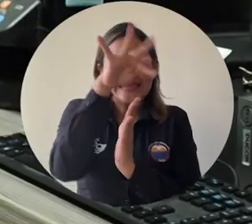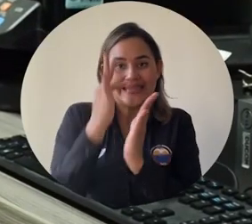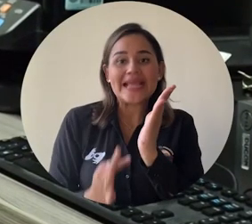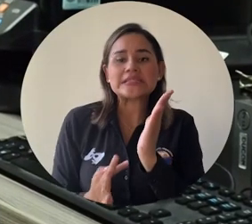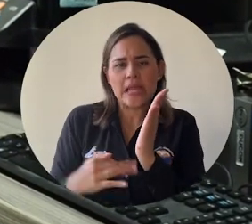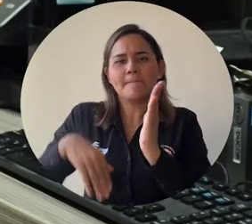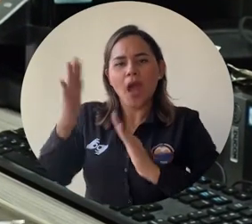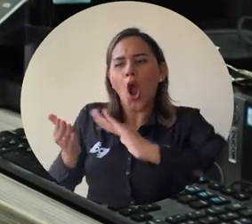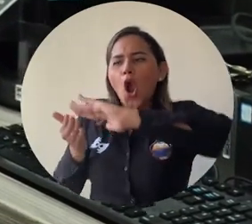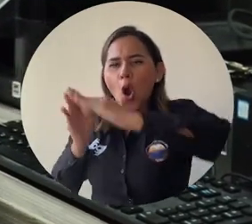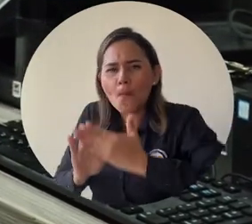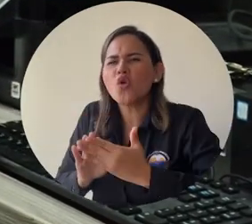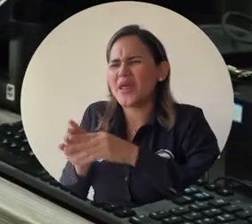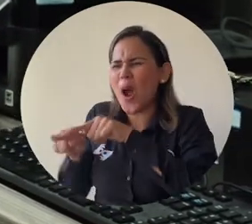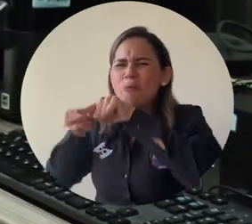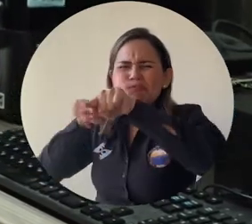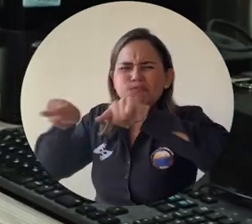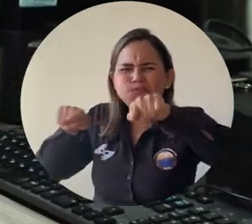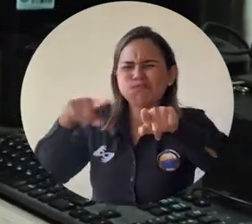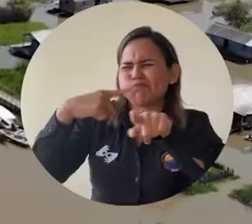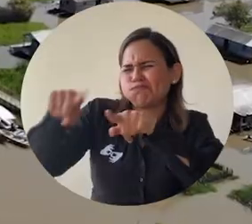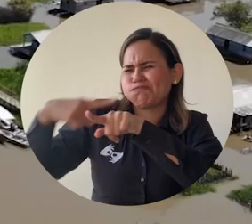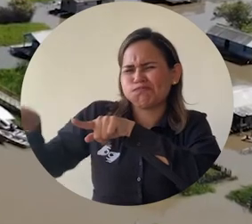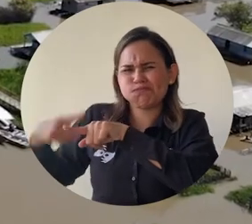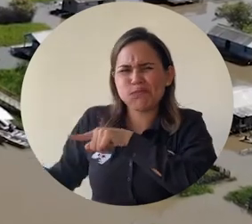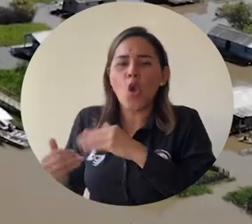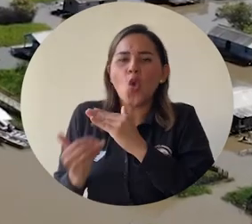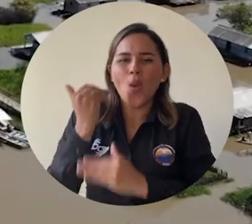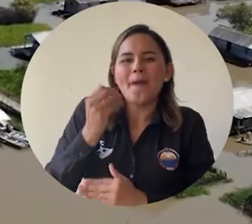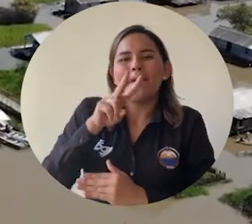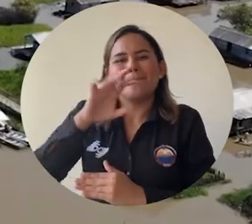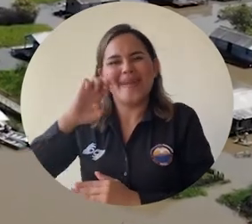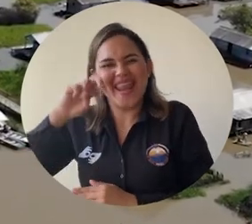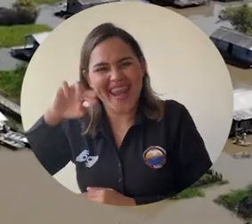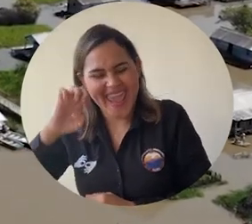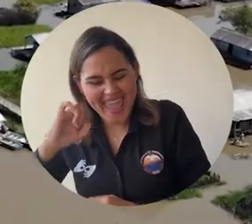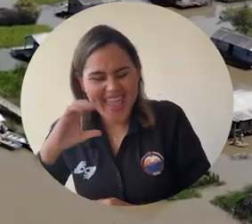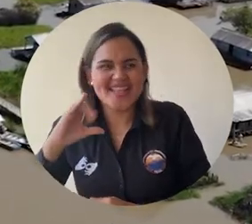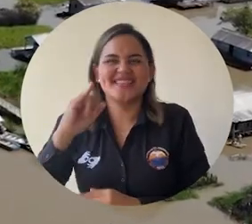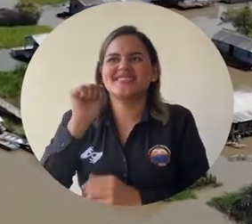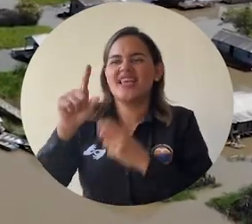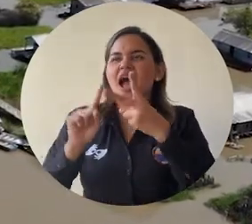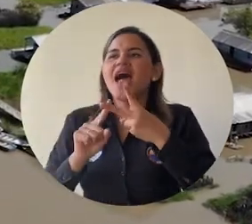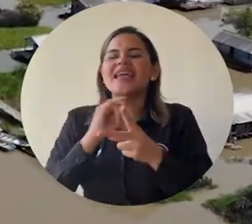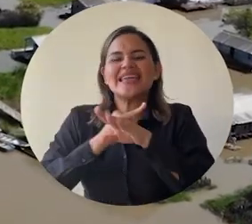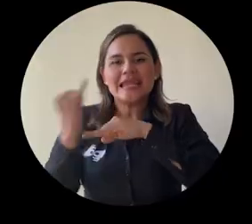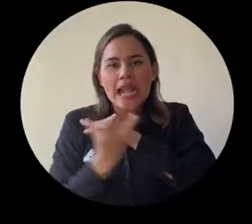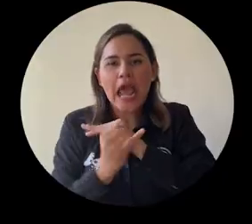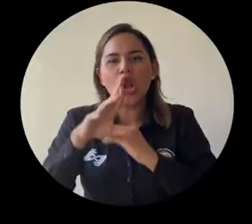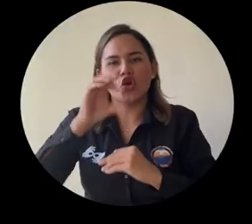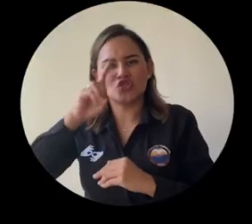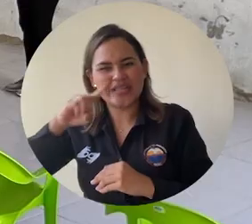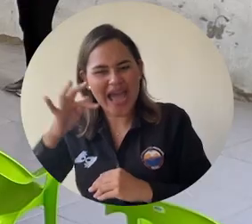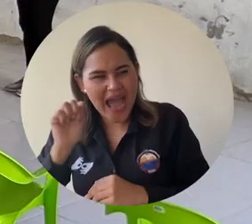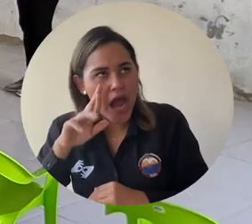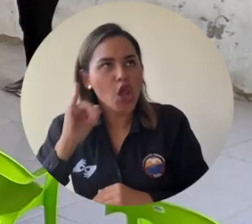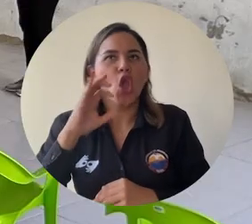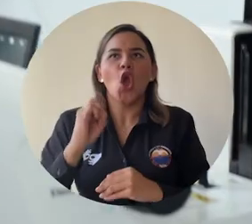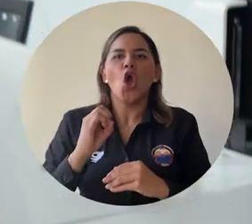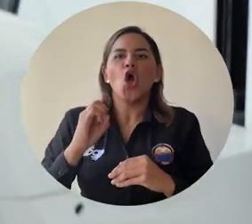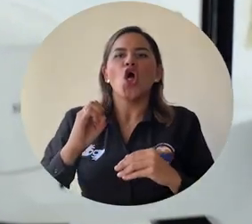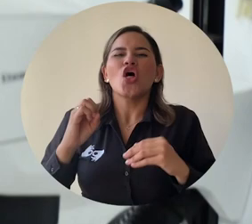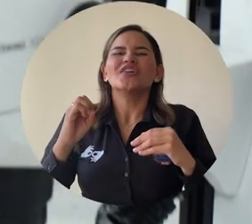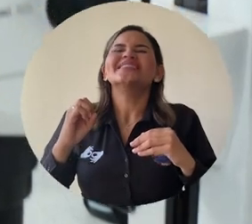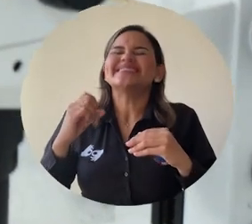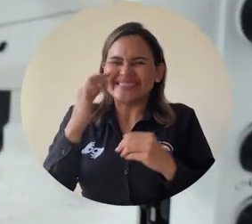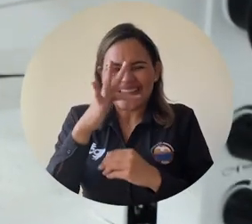En su tesis trabajó con las comunidades palafíticas Buenavista y Nueva Venecia y poblaciones terrestres como Tazajera e Isla del Rosario, donde analizó